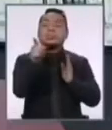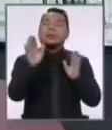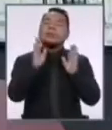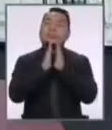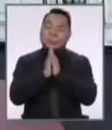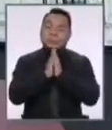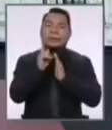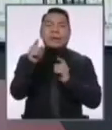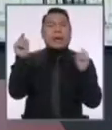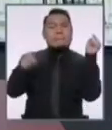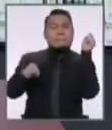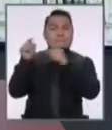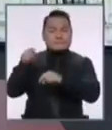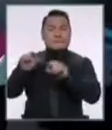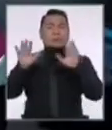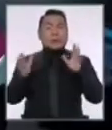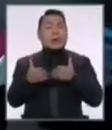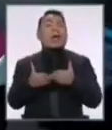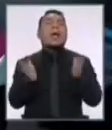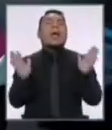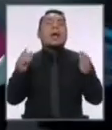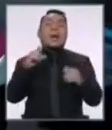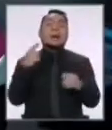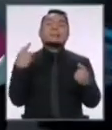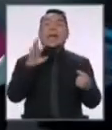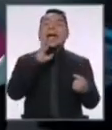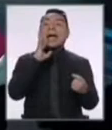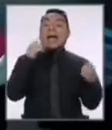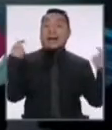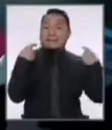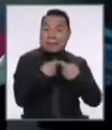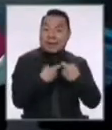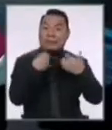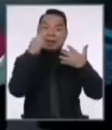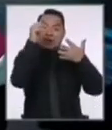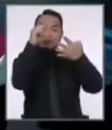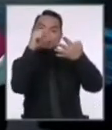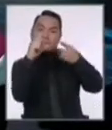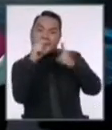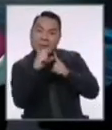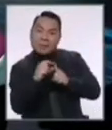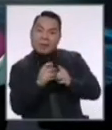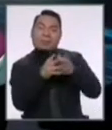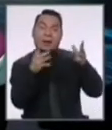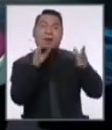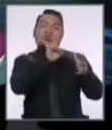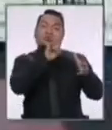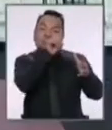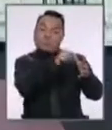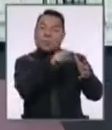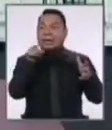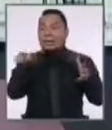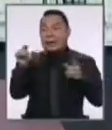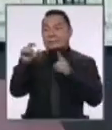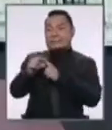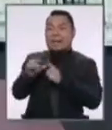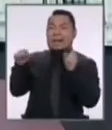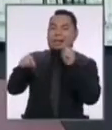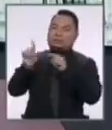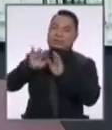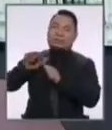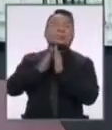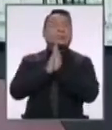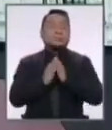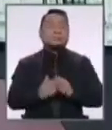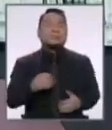ocurra. La crítica y el español es muy amplio como para poder abordarlo y tener el argumento necesario. Así es. Vamos con Alberto